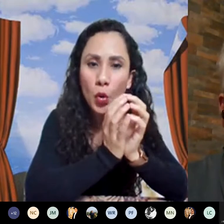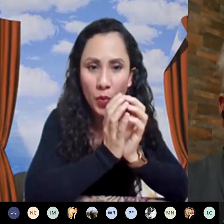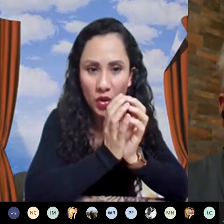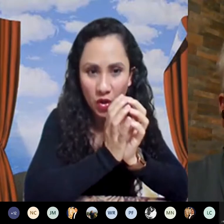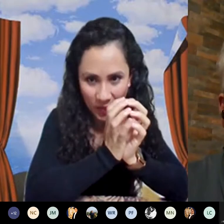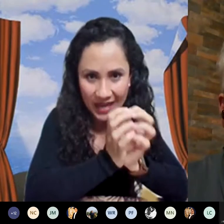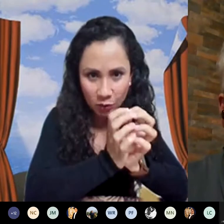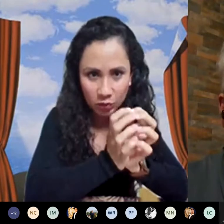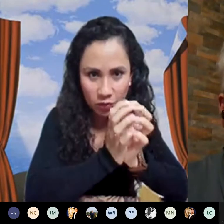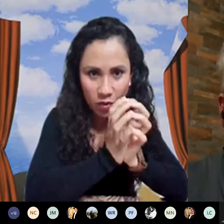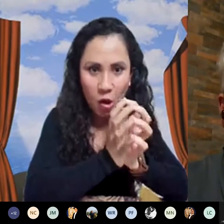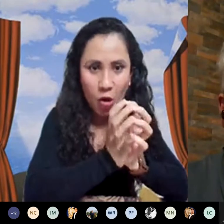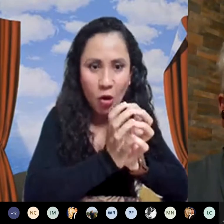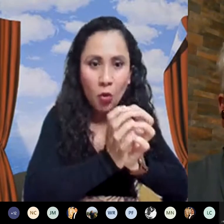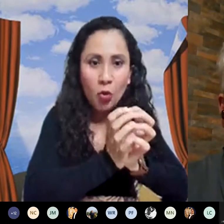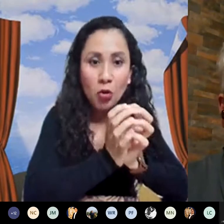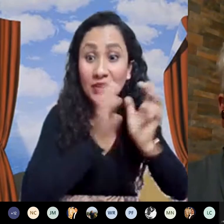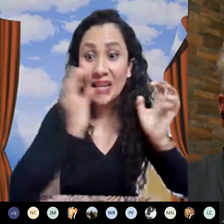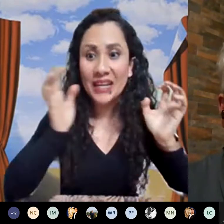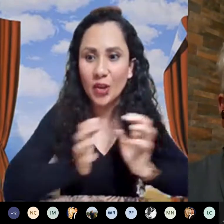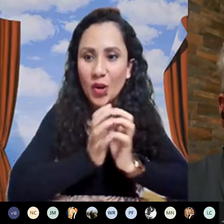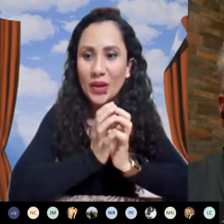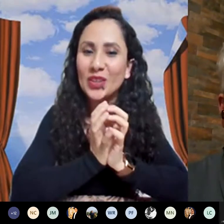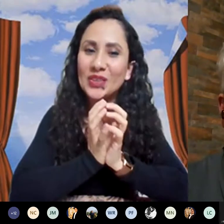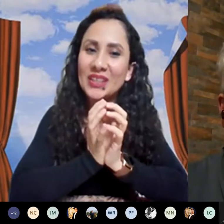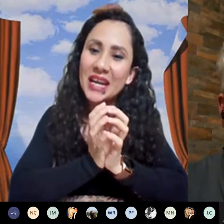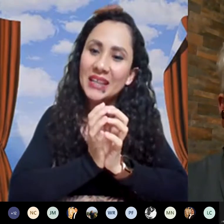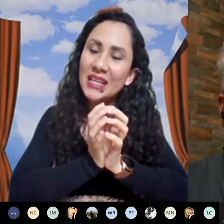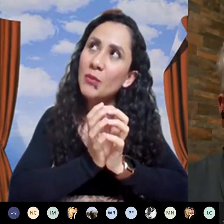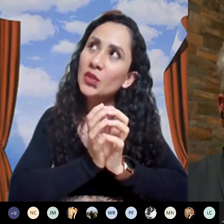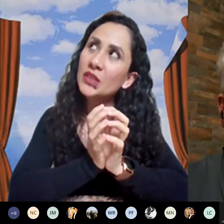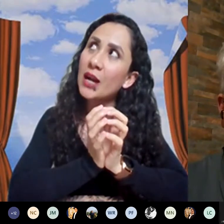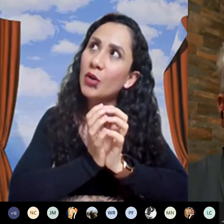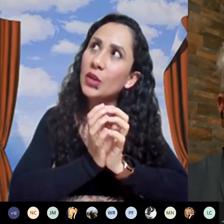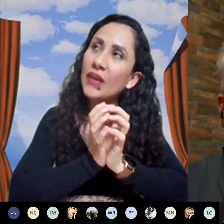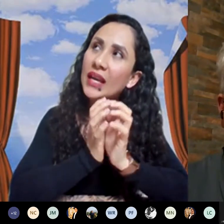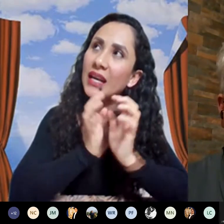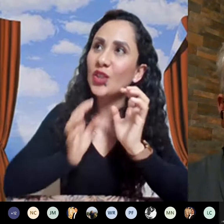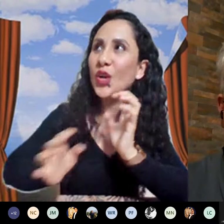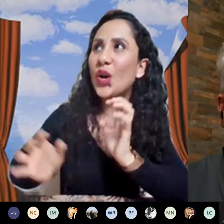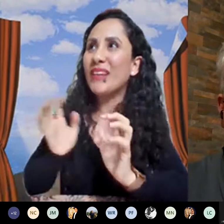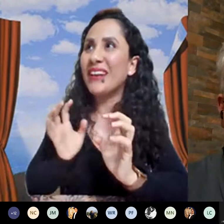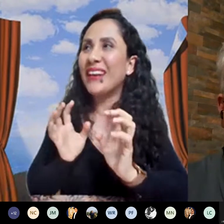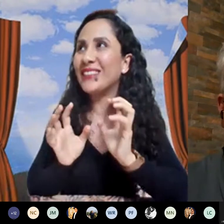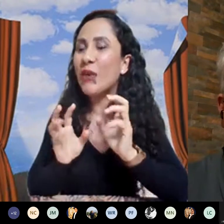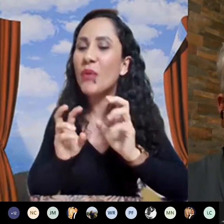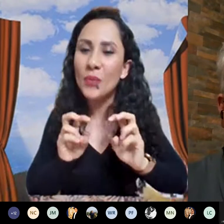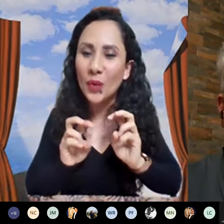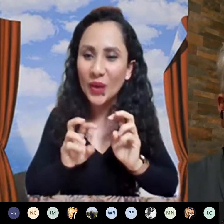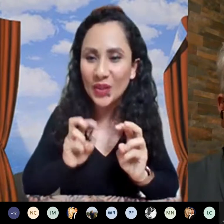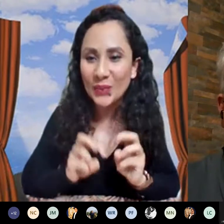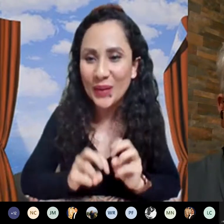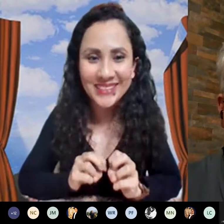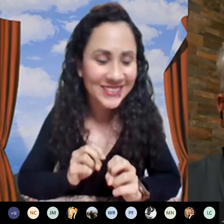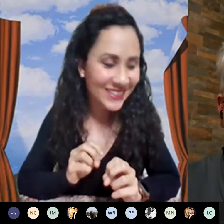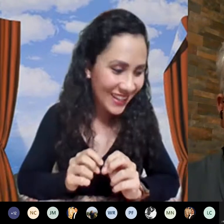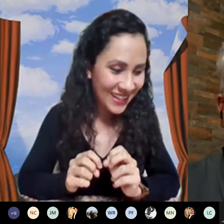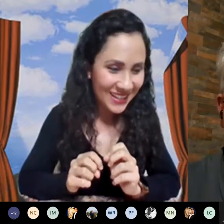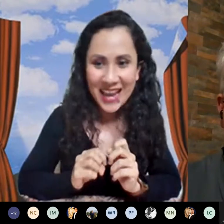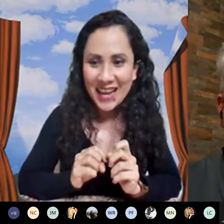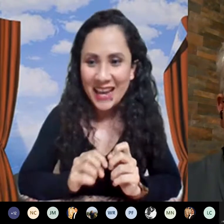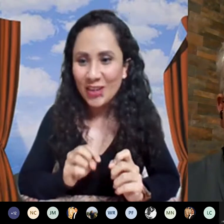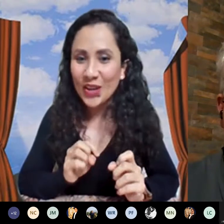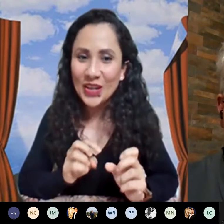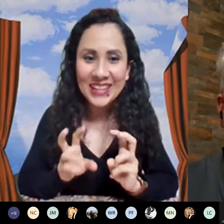un grupo de objetos un contenedor entonces digamos que la codificación se vuelve un poquito más